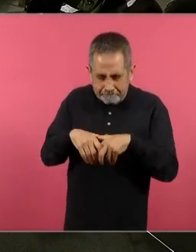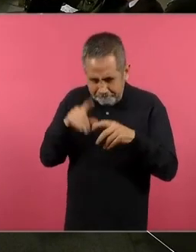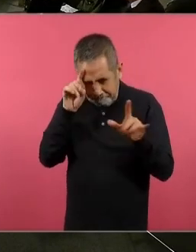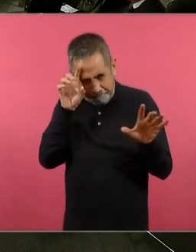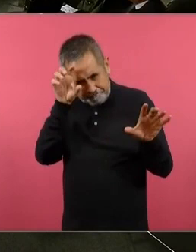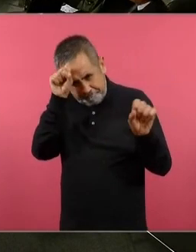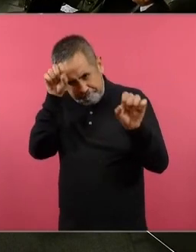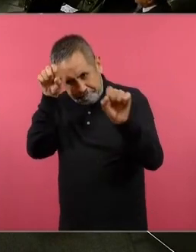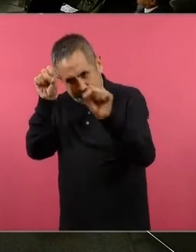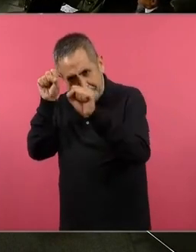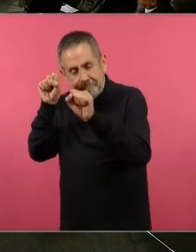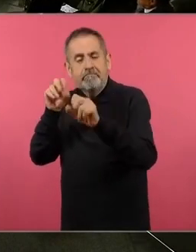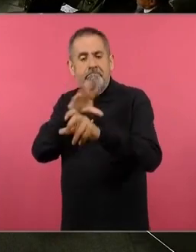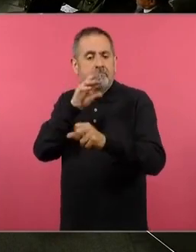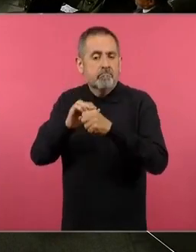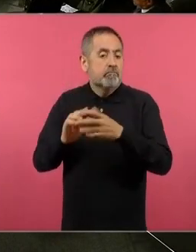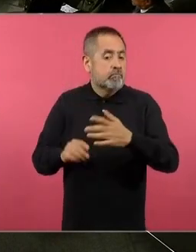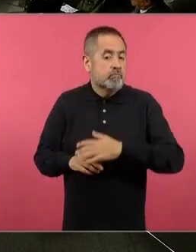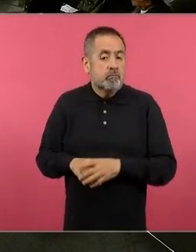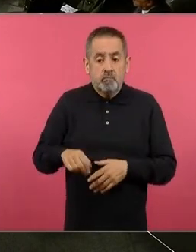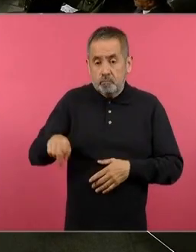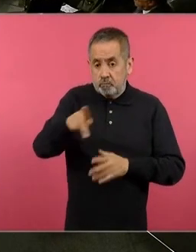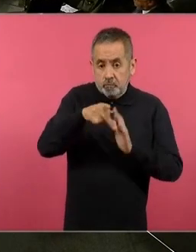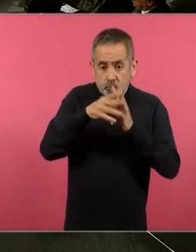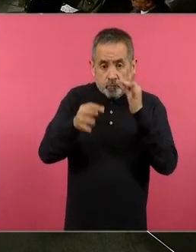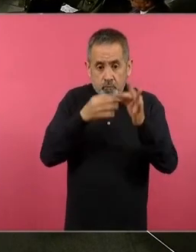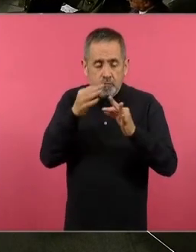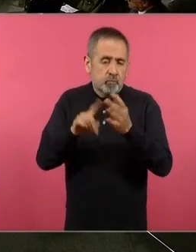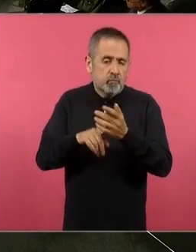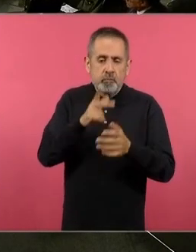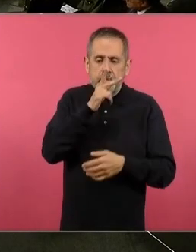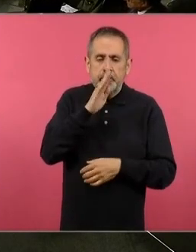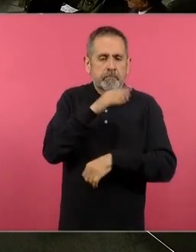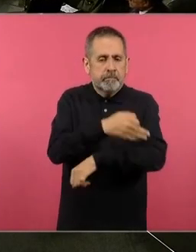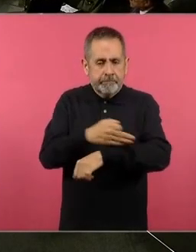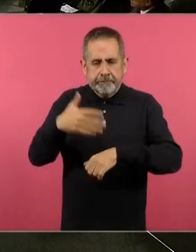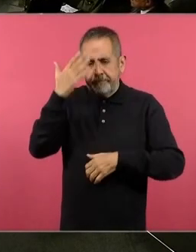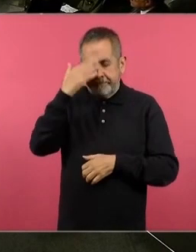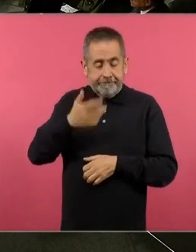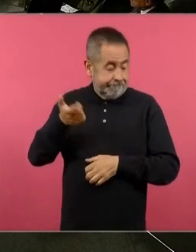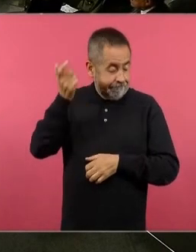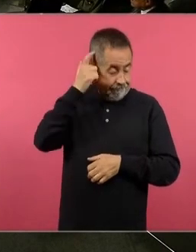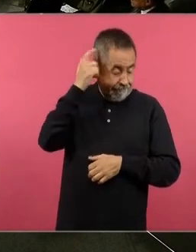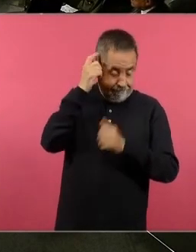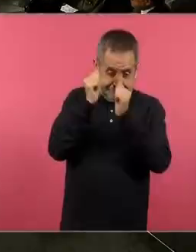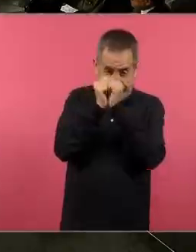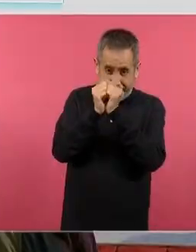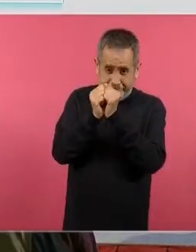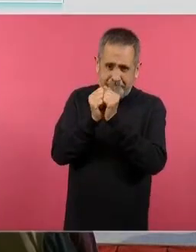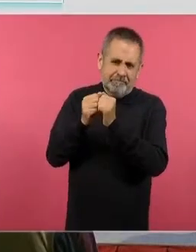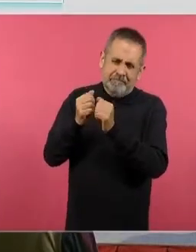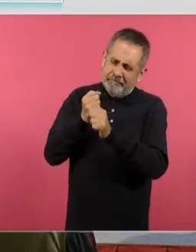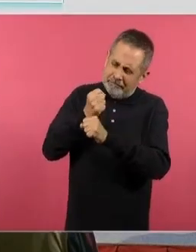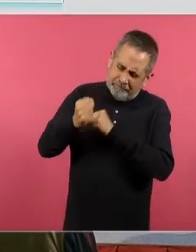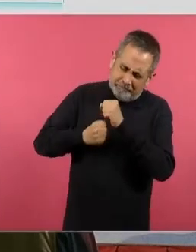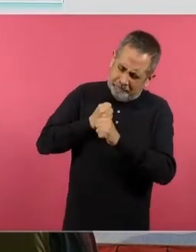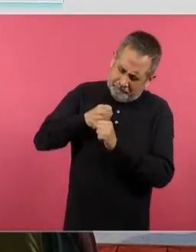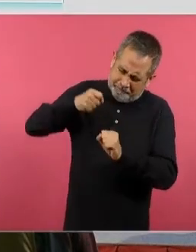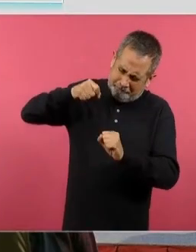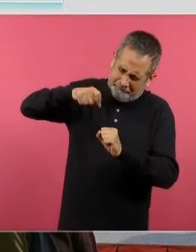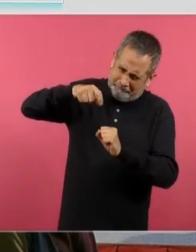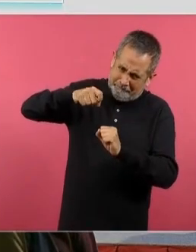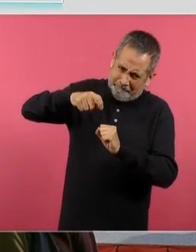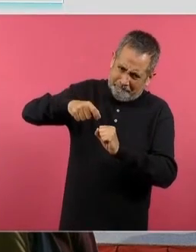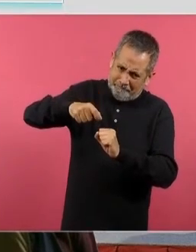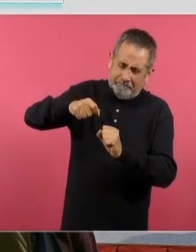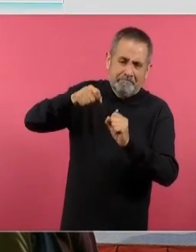No he visto yo, pero ustedes como medios de comunicación o padres de familia sabrán que el cerebro del ser humano no ha cambiado en años. Entonces, no nos